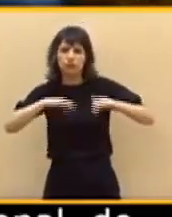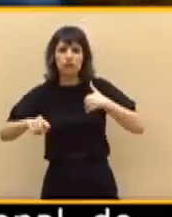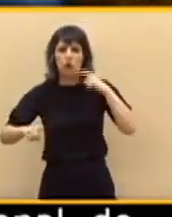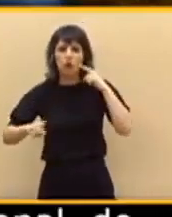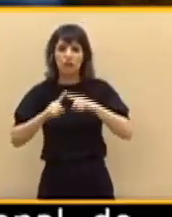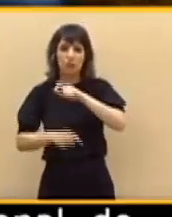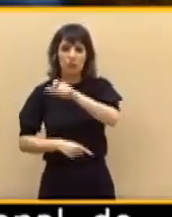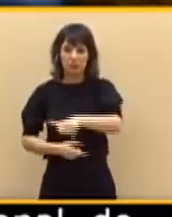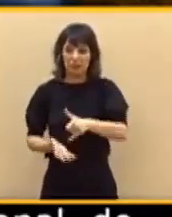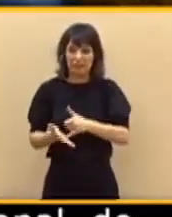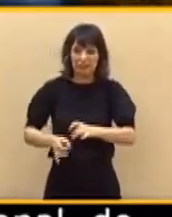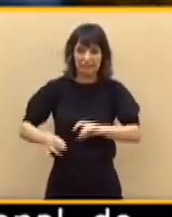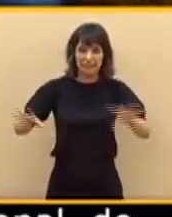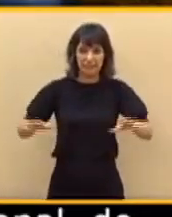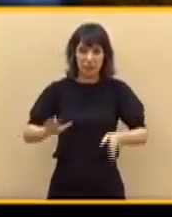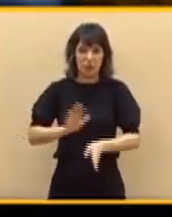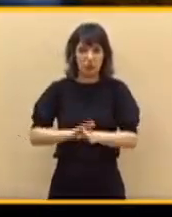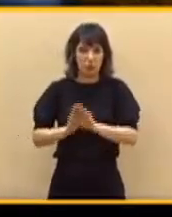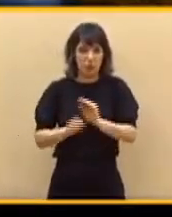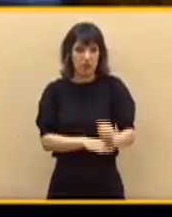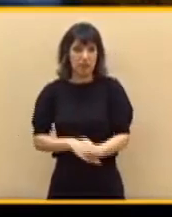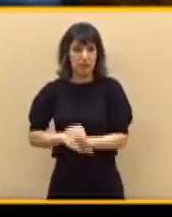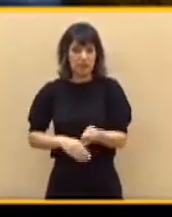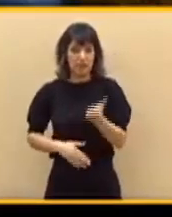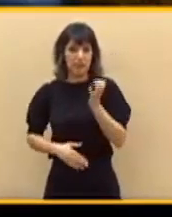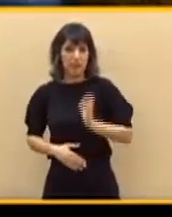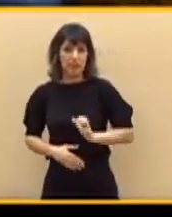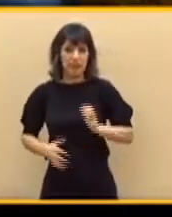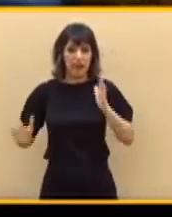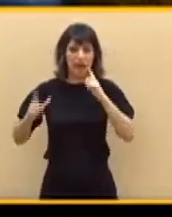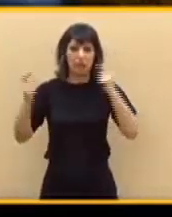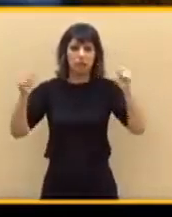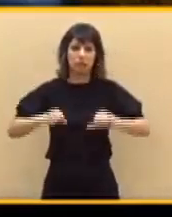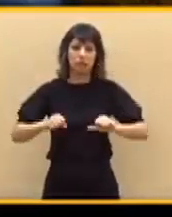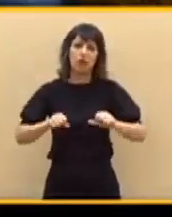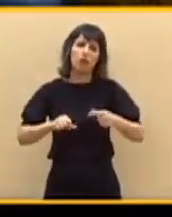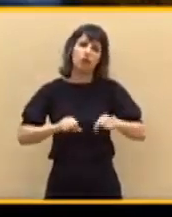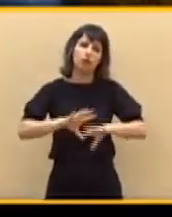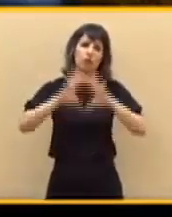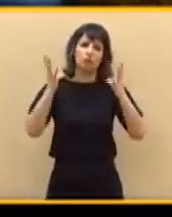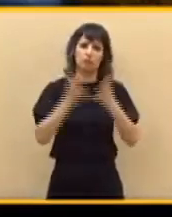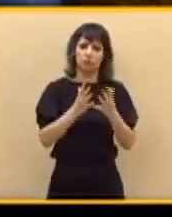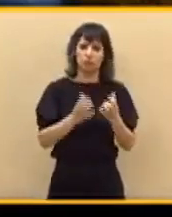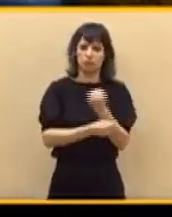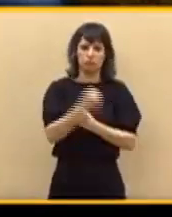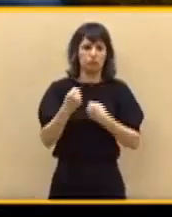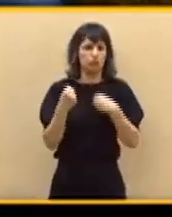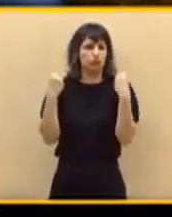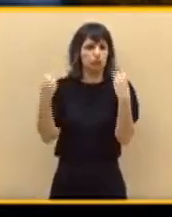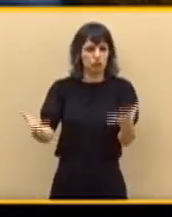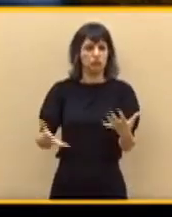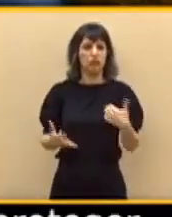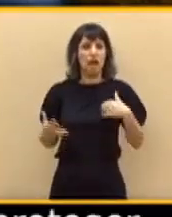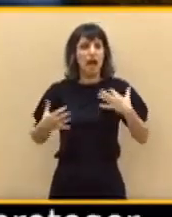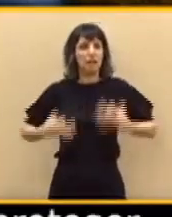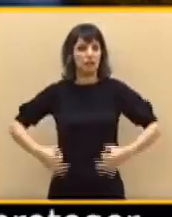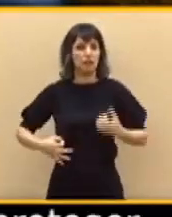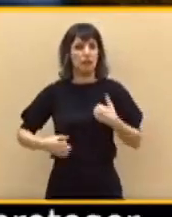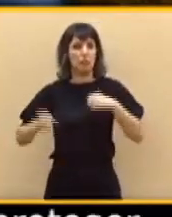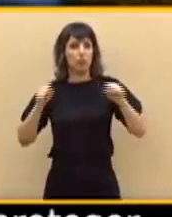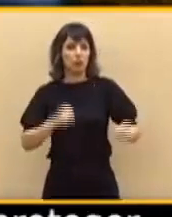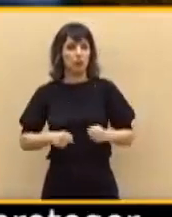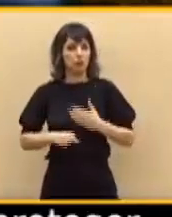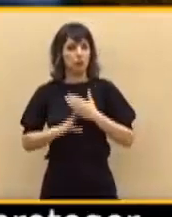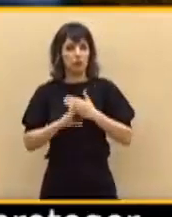crisis son enormemente bienvenidas por el Fondo Monetario Internacional. Asegurar la protección suficiente para los hogares más vulnerables es